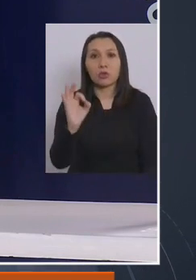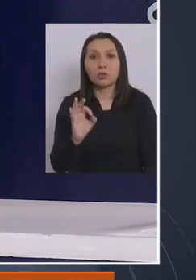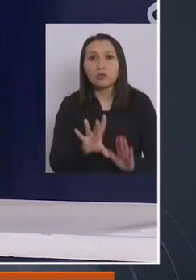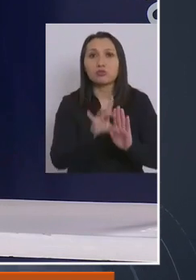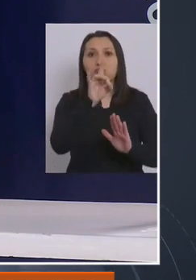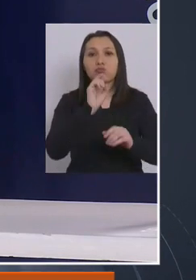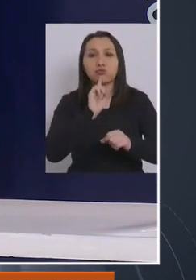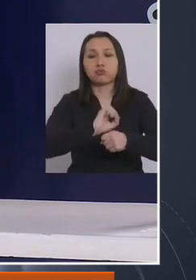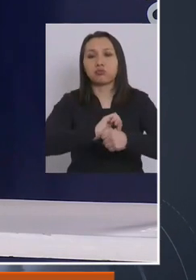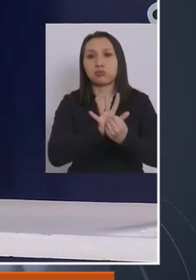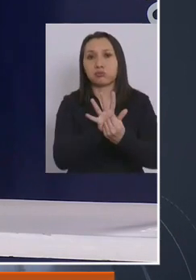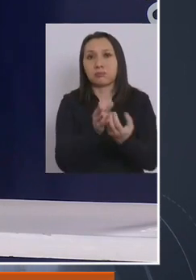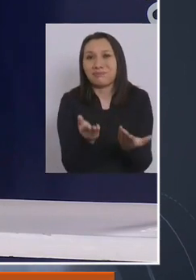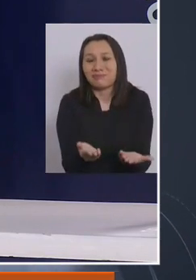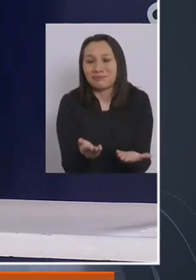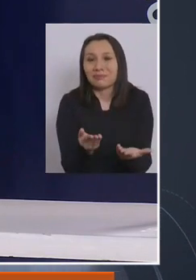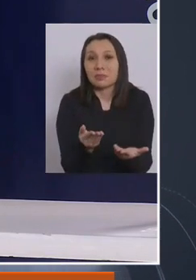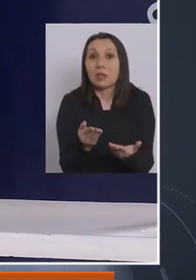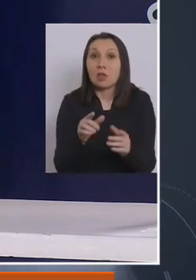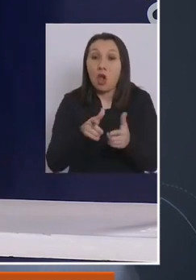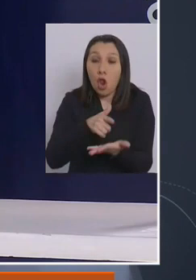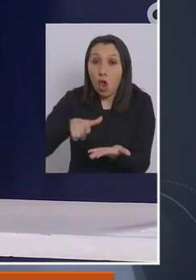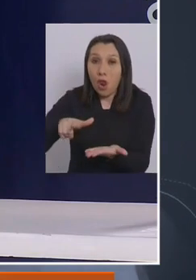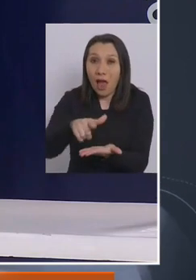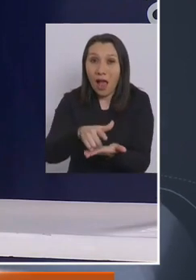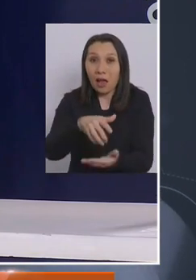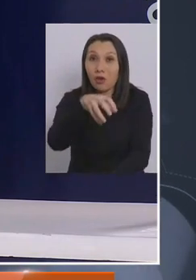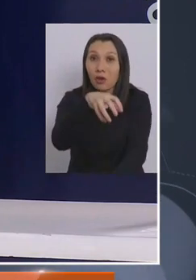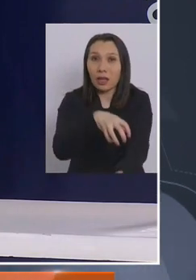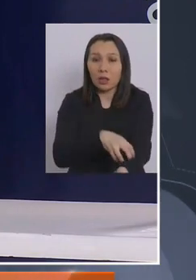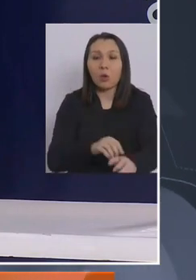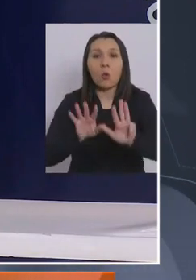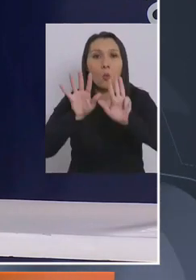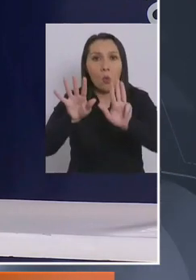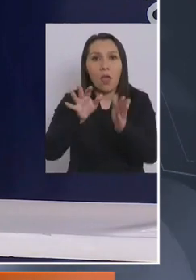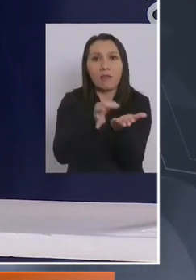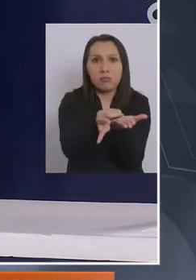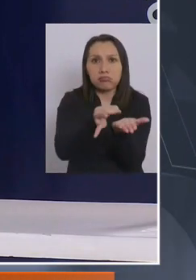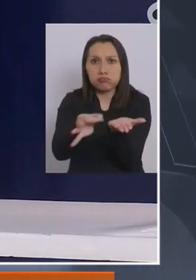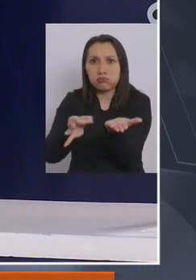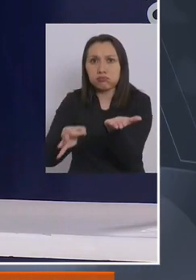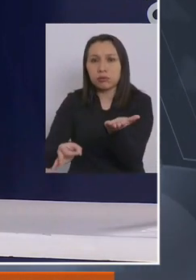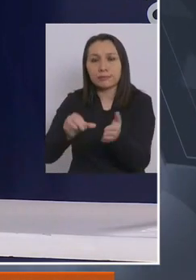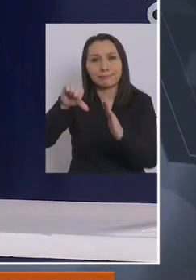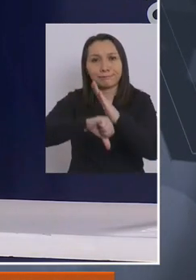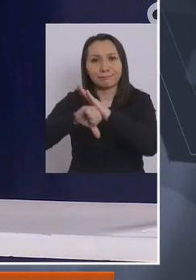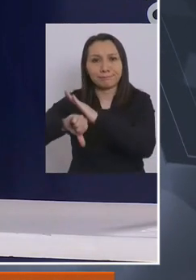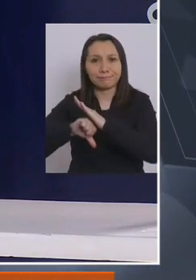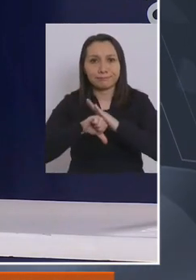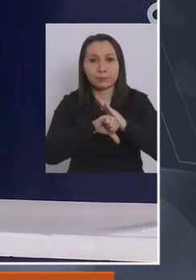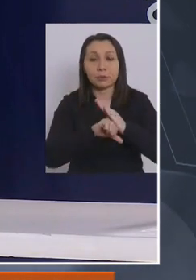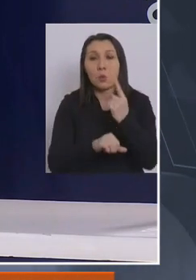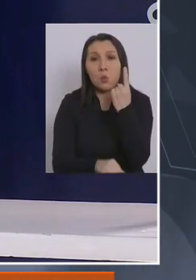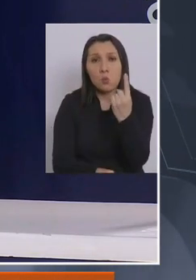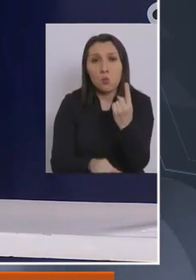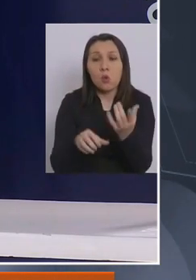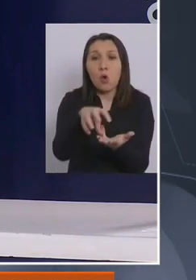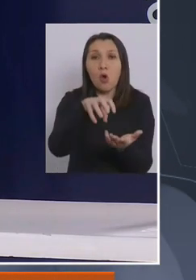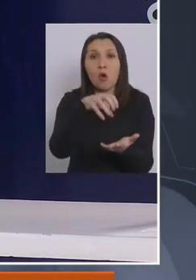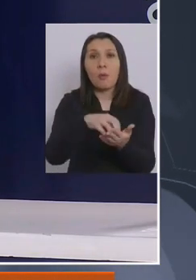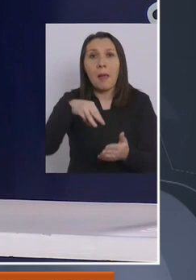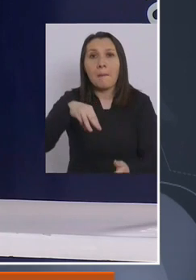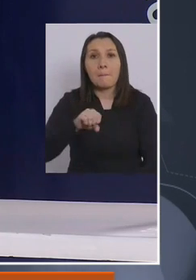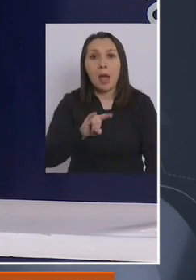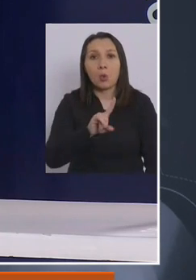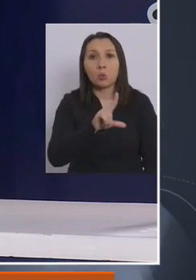de positividad. Evidentemente, en los lagos también tenemos nueve comunas que están en cuarentena y tenemos una comuna, que es